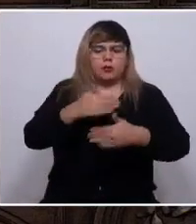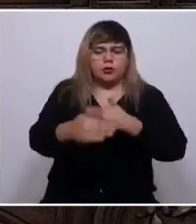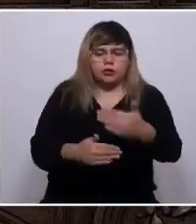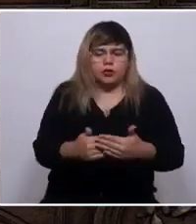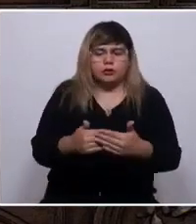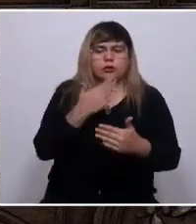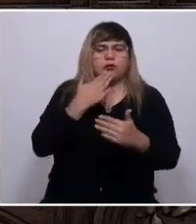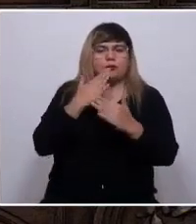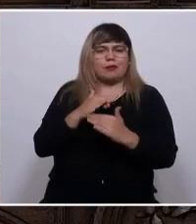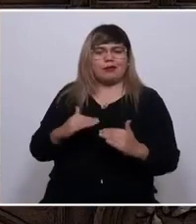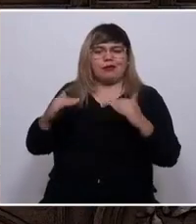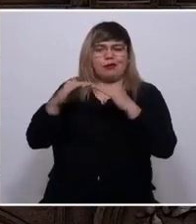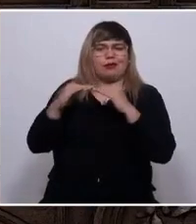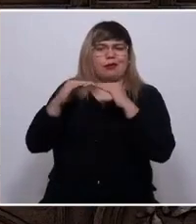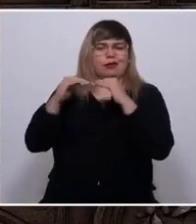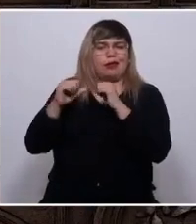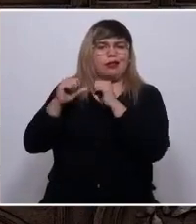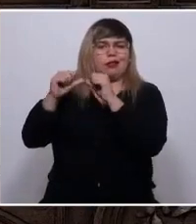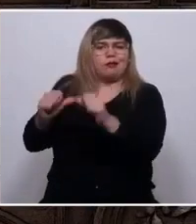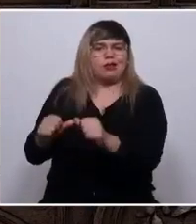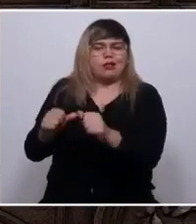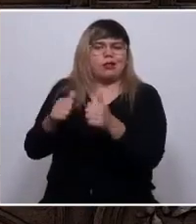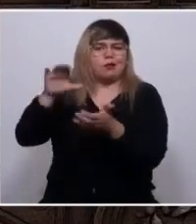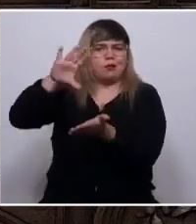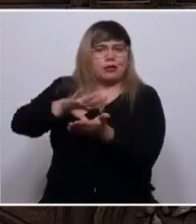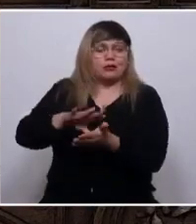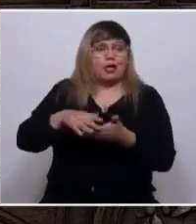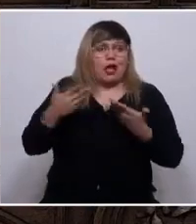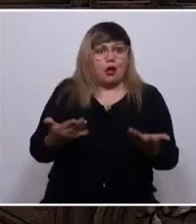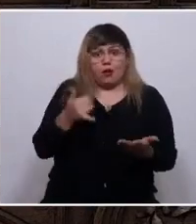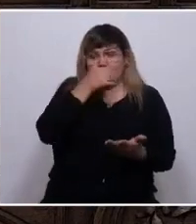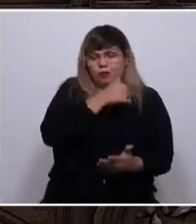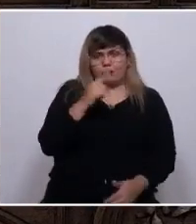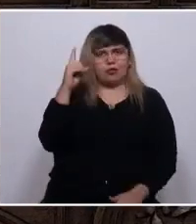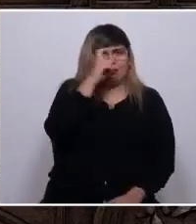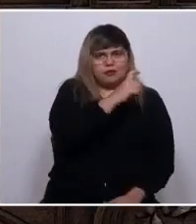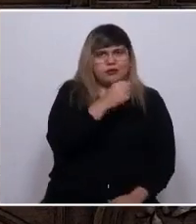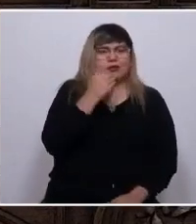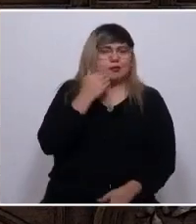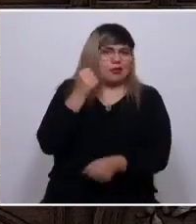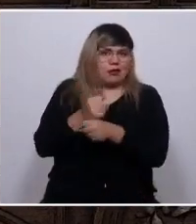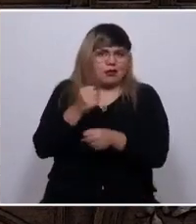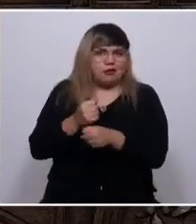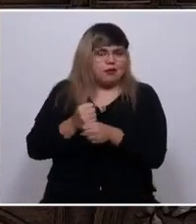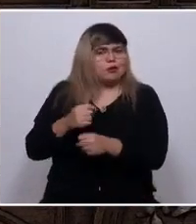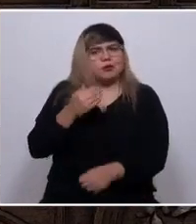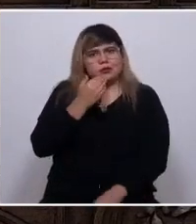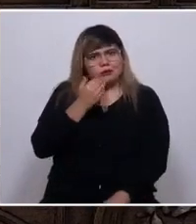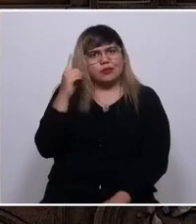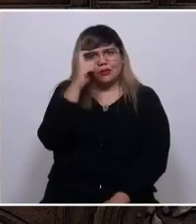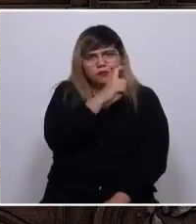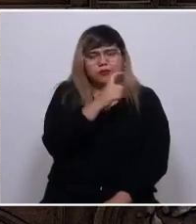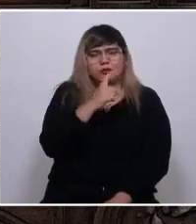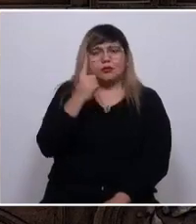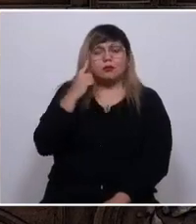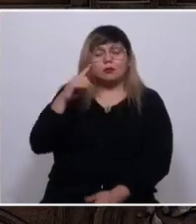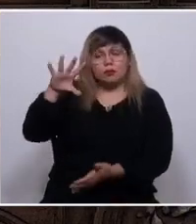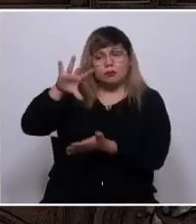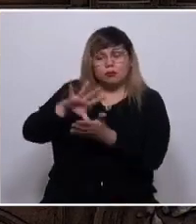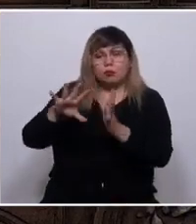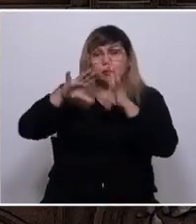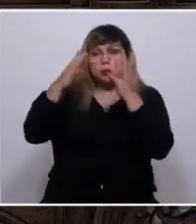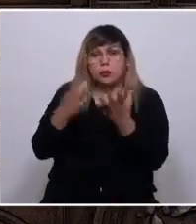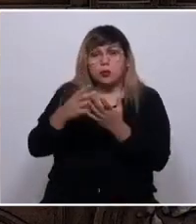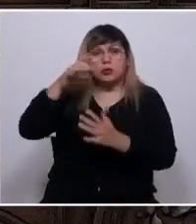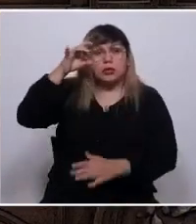estabilidad del país. Los tiempos que vivimos son difíciles, y la tarea que tenemos también. Pero si hay un país en el mundo que sabe lo que